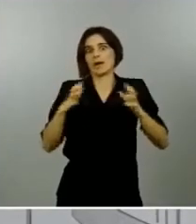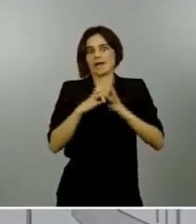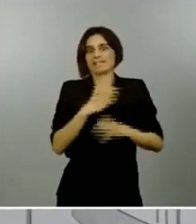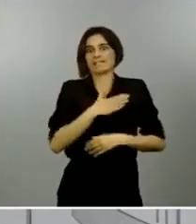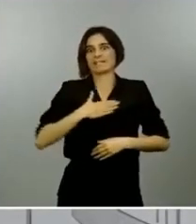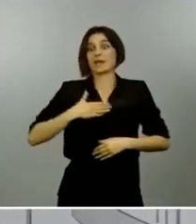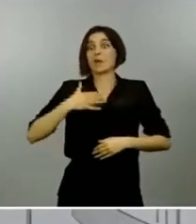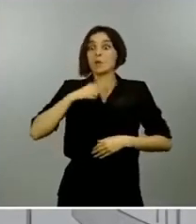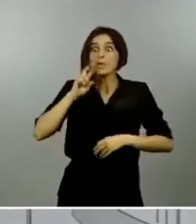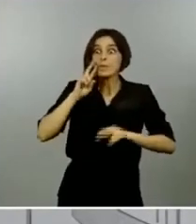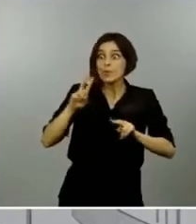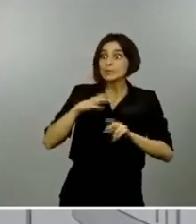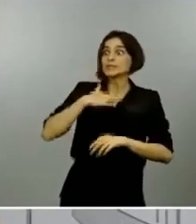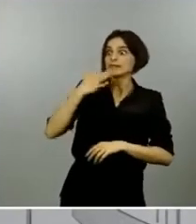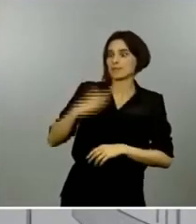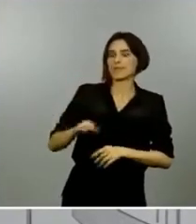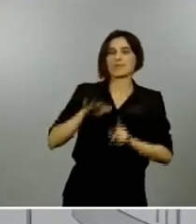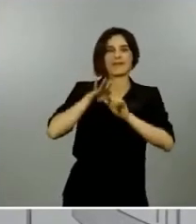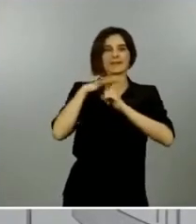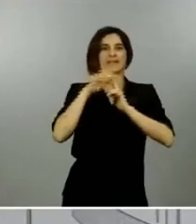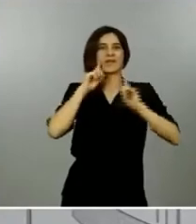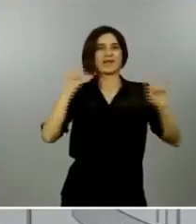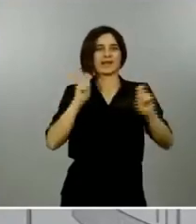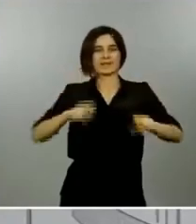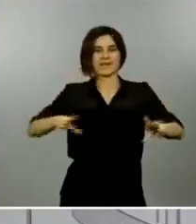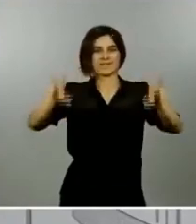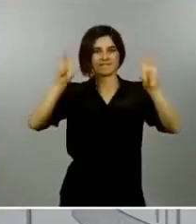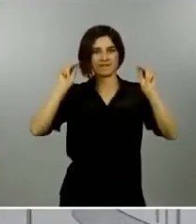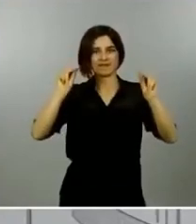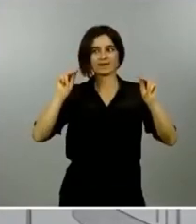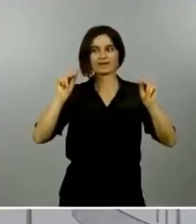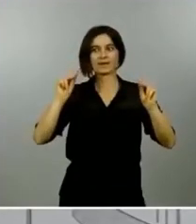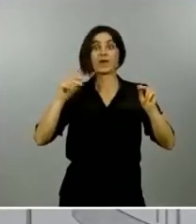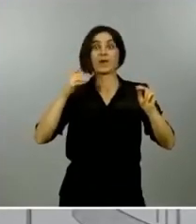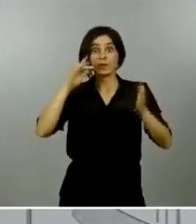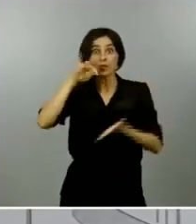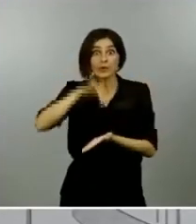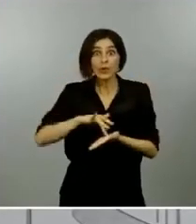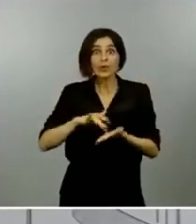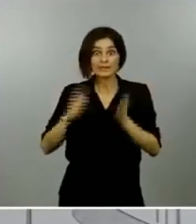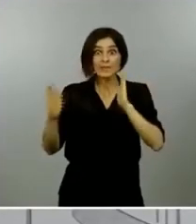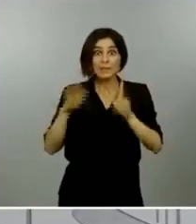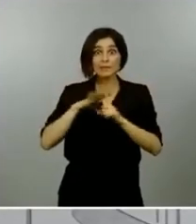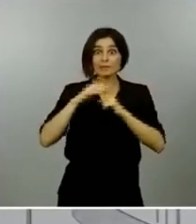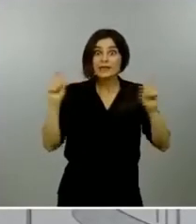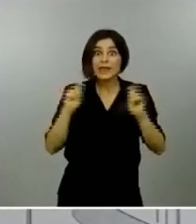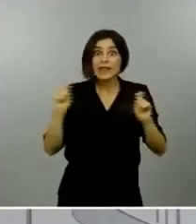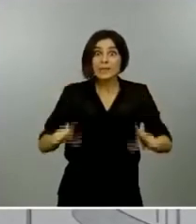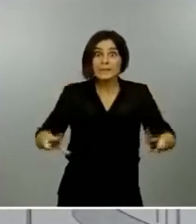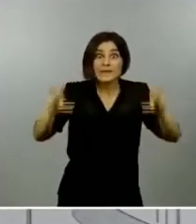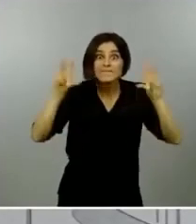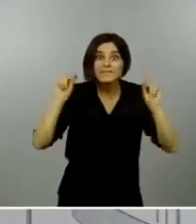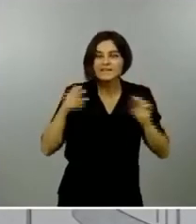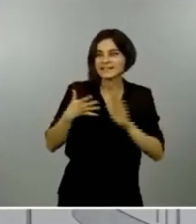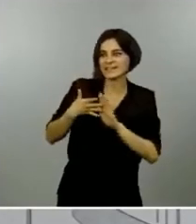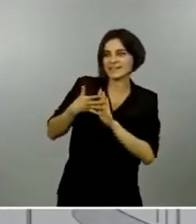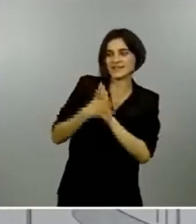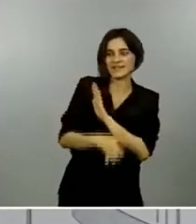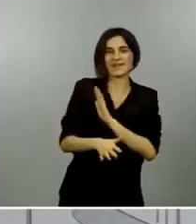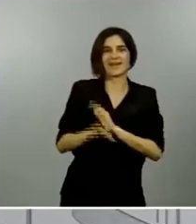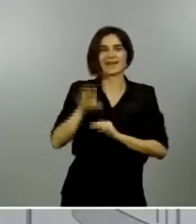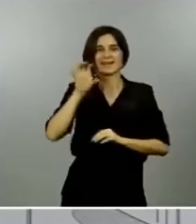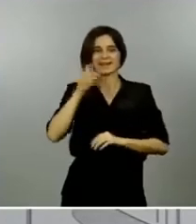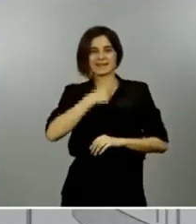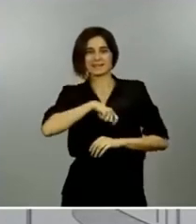estado de alarma porque eso significará que desde el punto de vista epidemiológico el país está ya en una misma situación está en nueva normalidad y en consecuencia